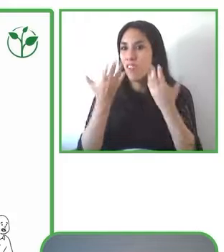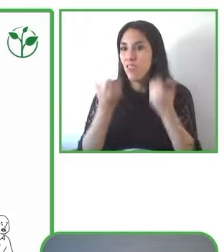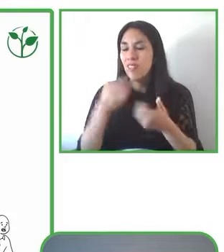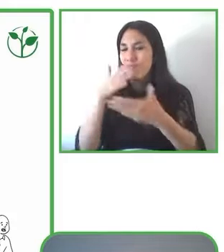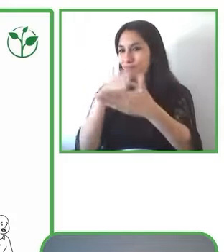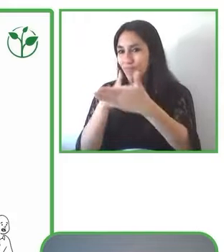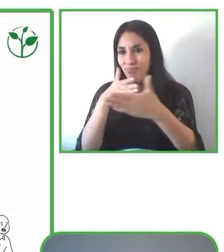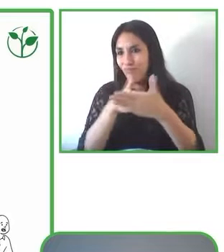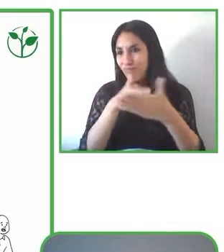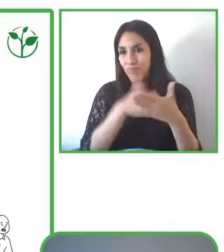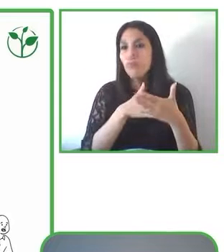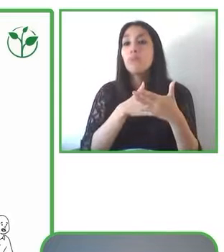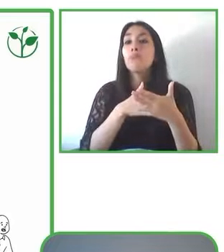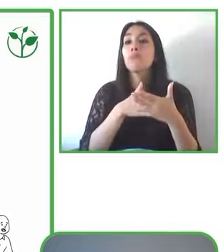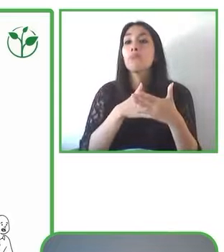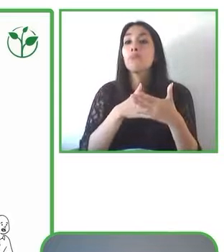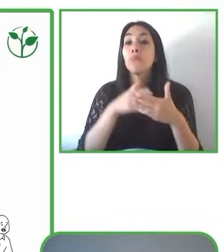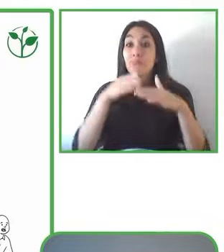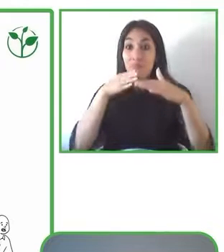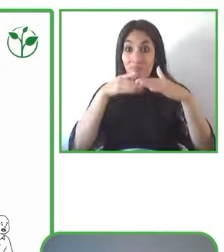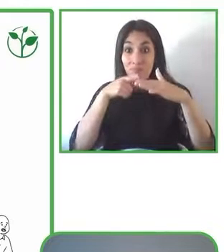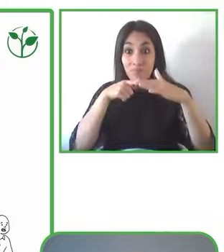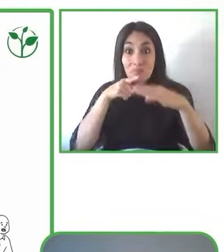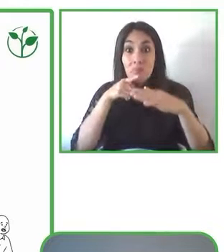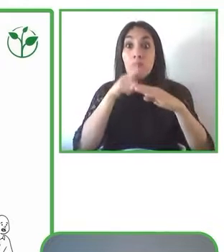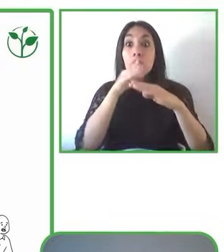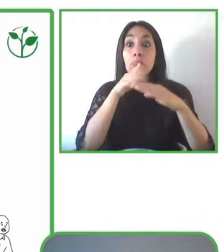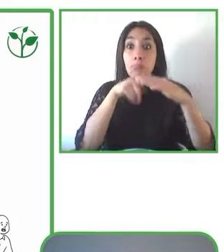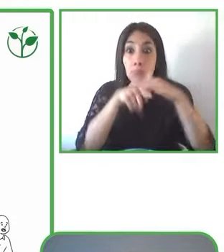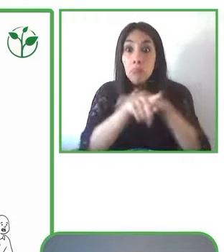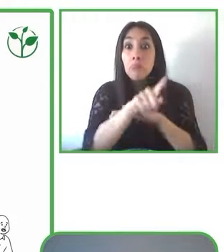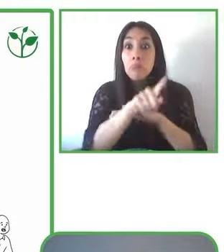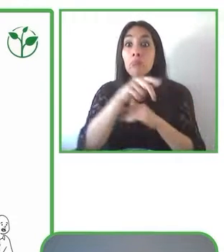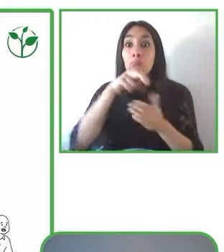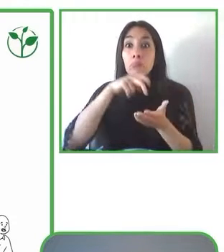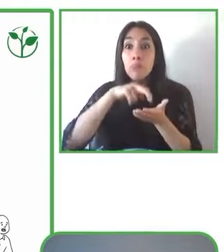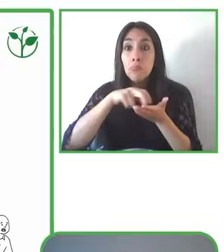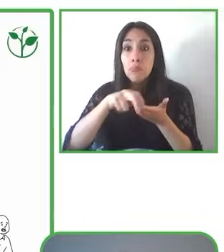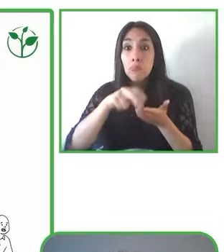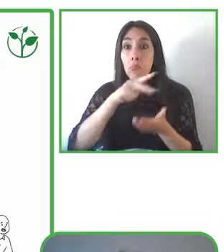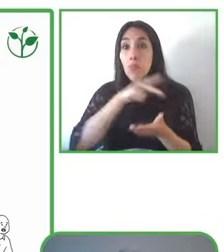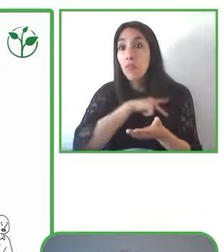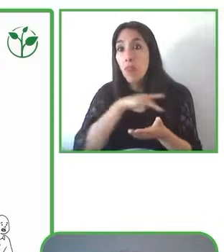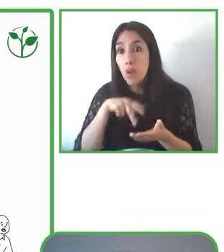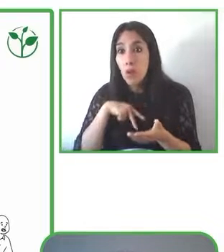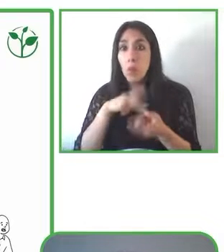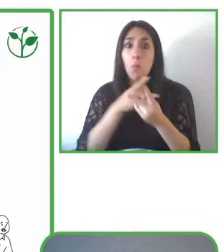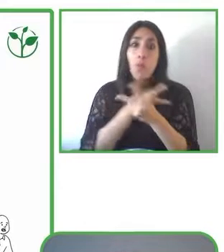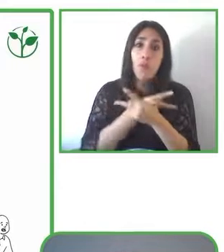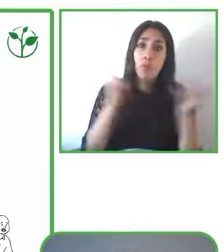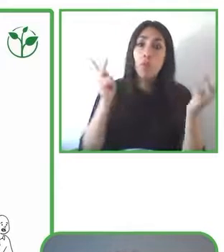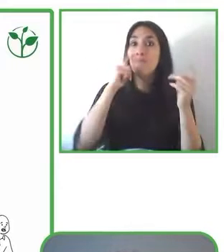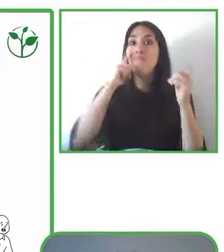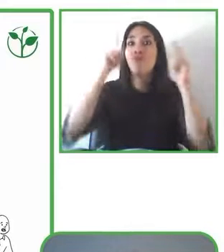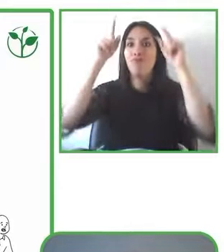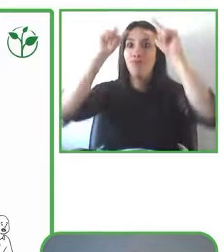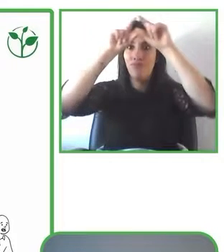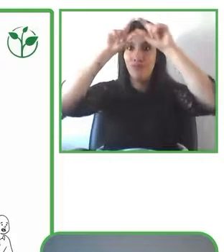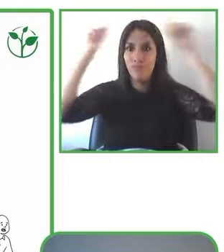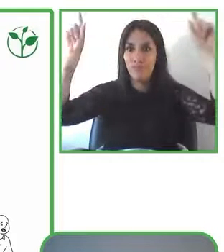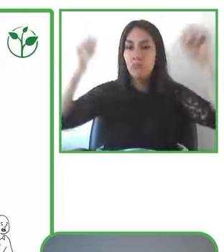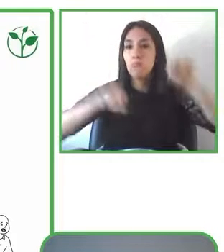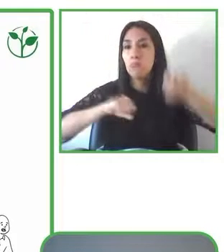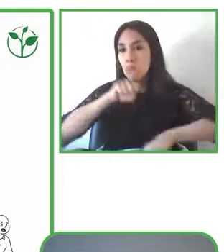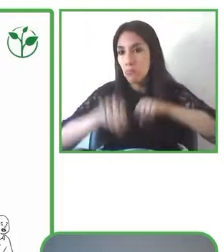llámese transporte público, privado, bicicleta, la micromovilidad completa,